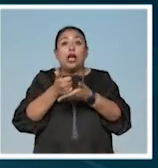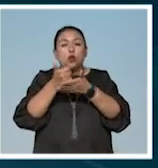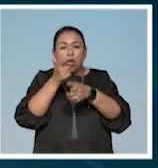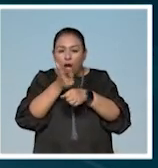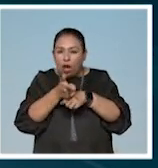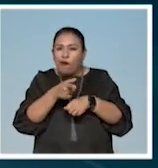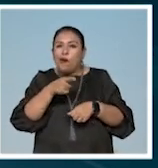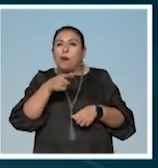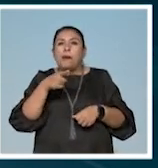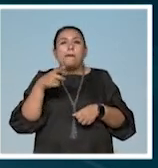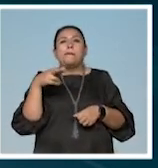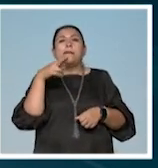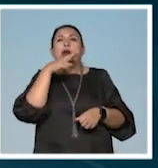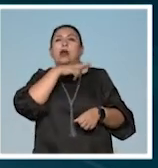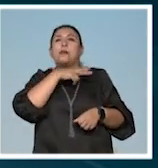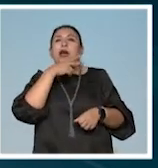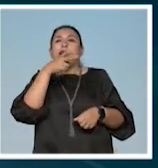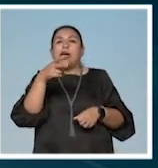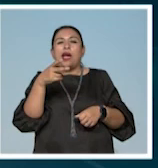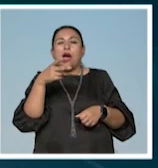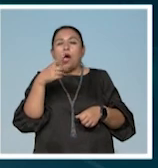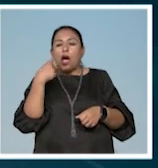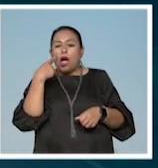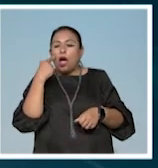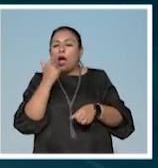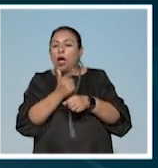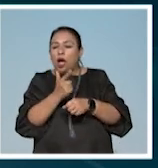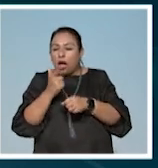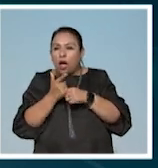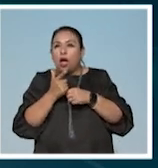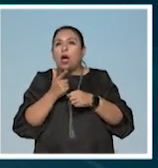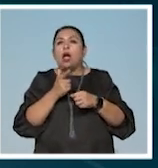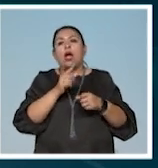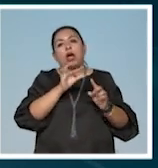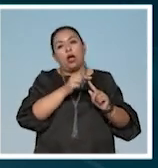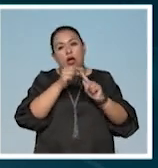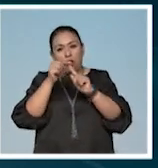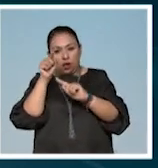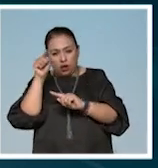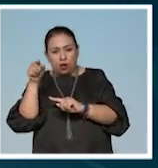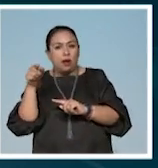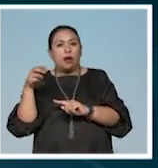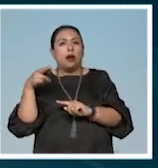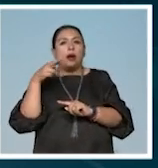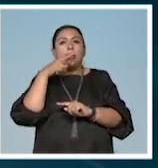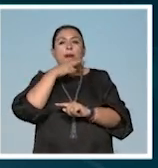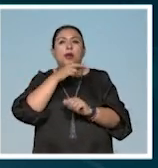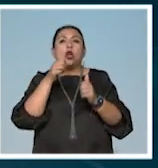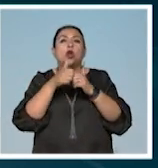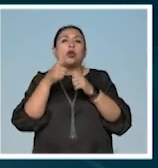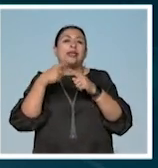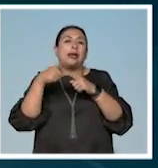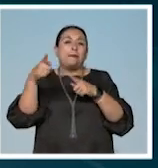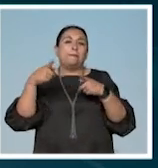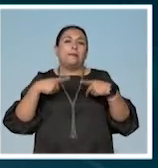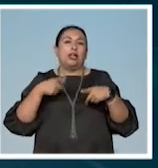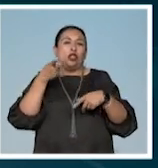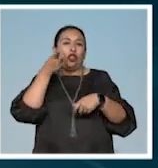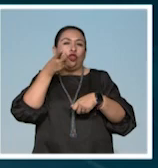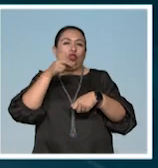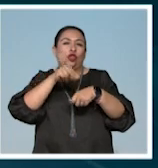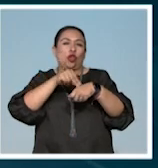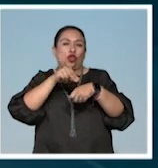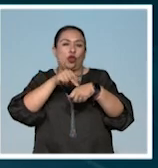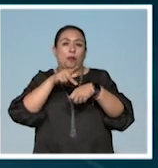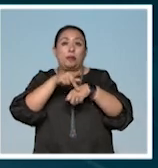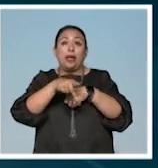oportunamente estas lesiones y ayúdenos a referirla de forma temprana con los dermatólogos. Busca